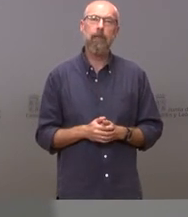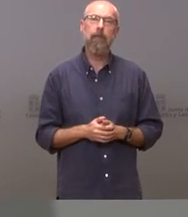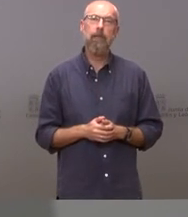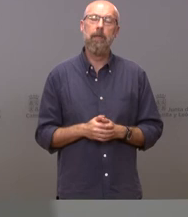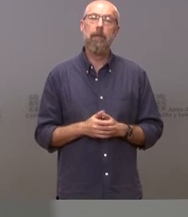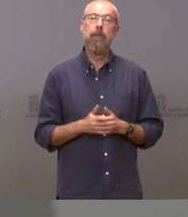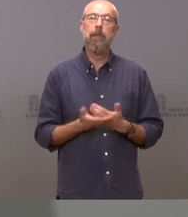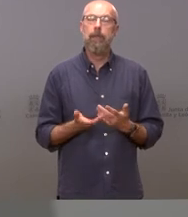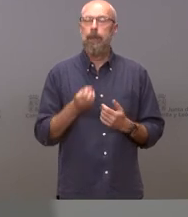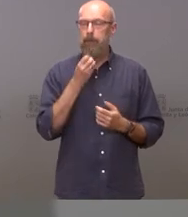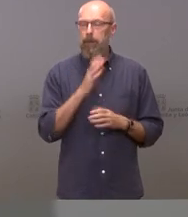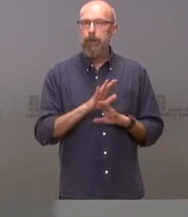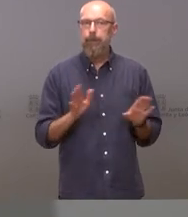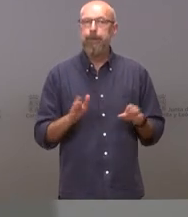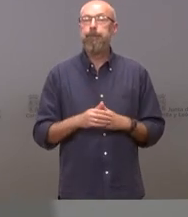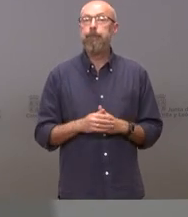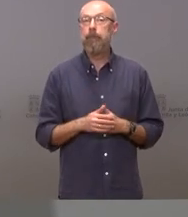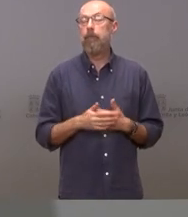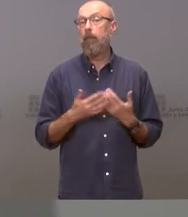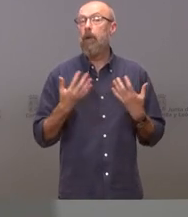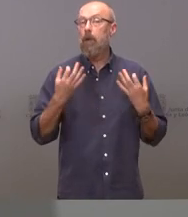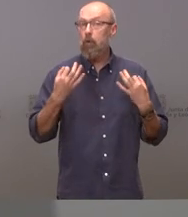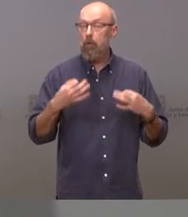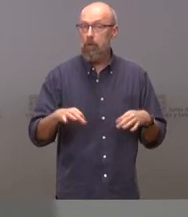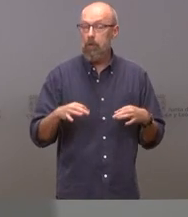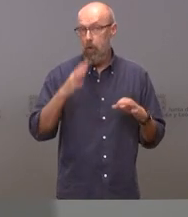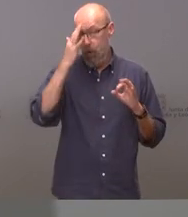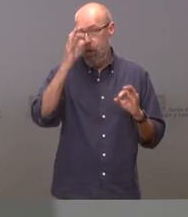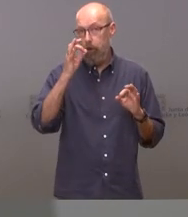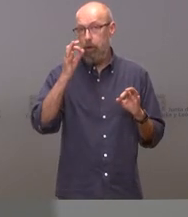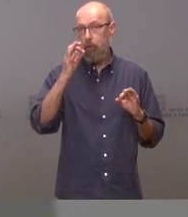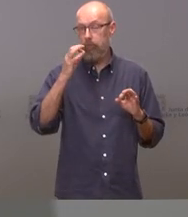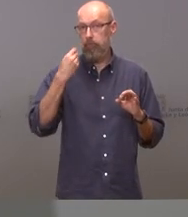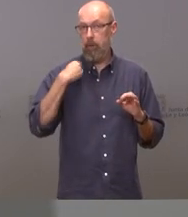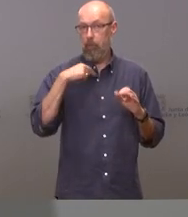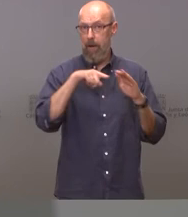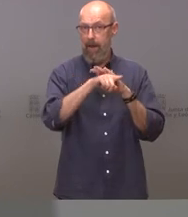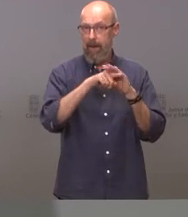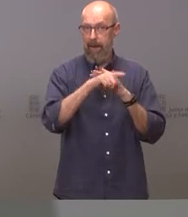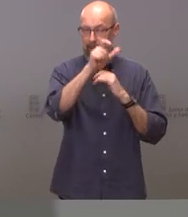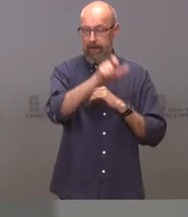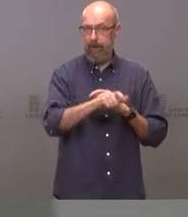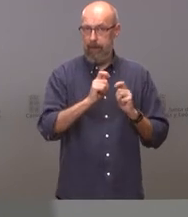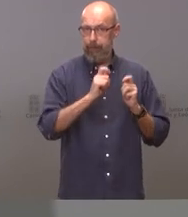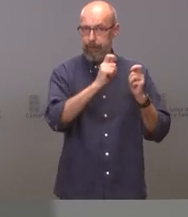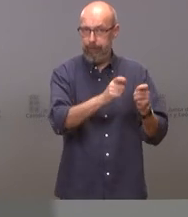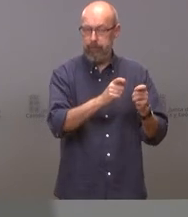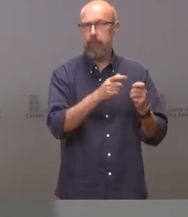este es el asunto naturalmente el gerente nombrado cuenta